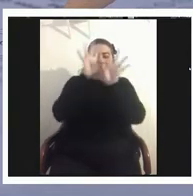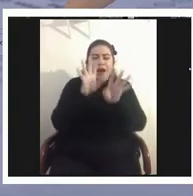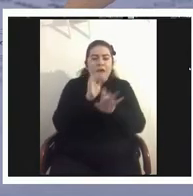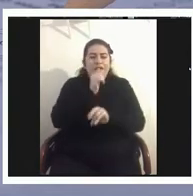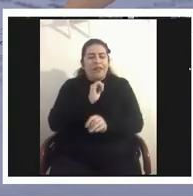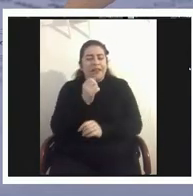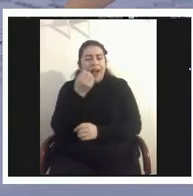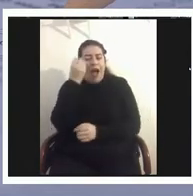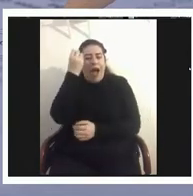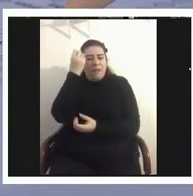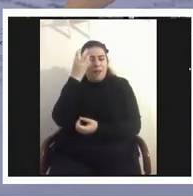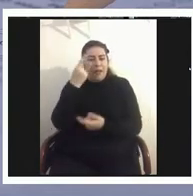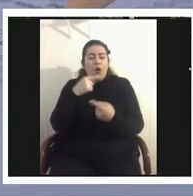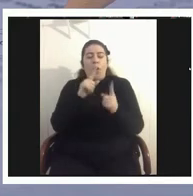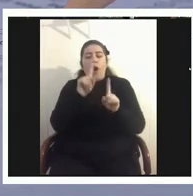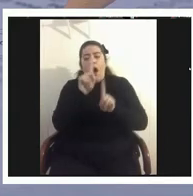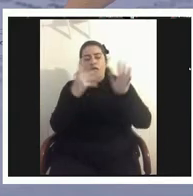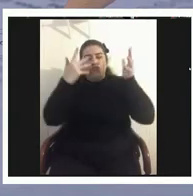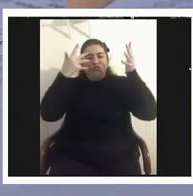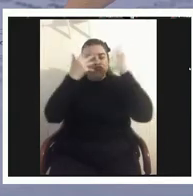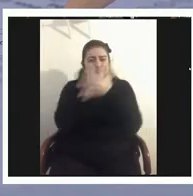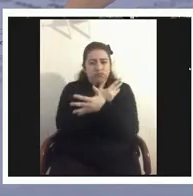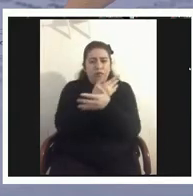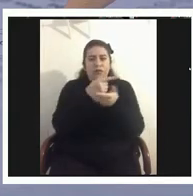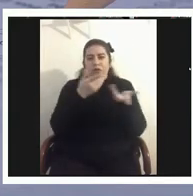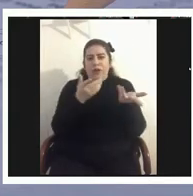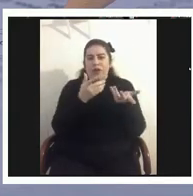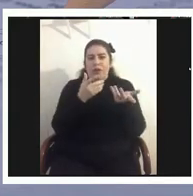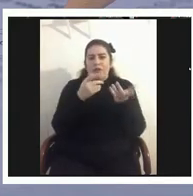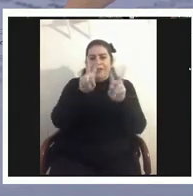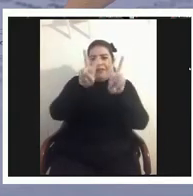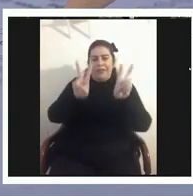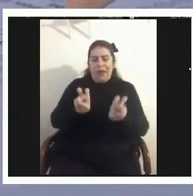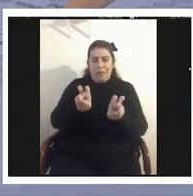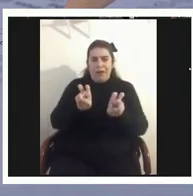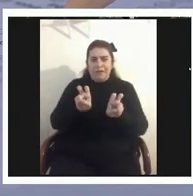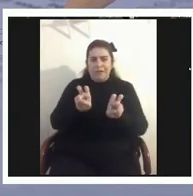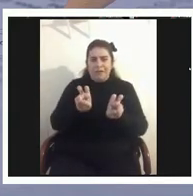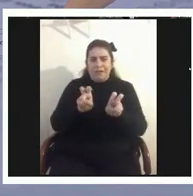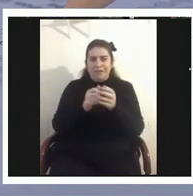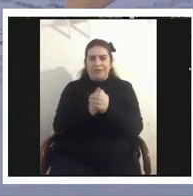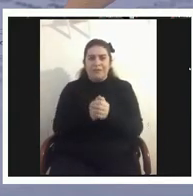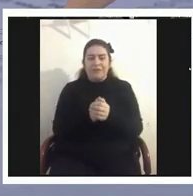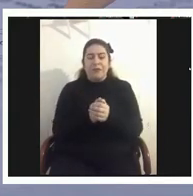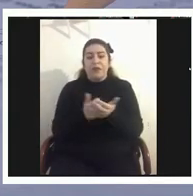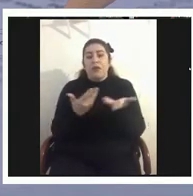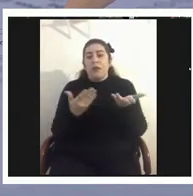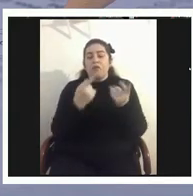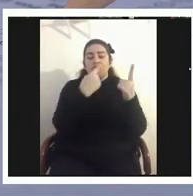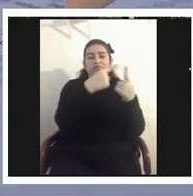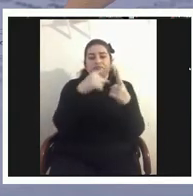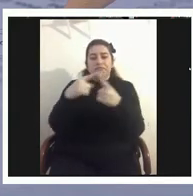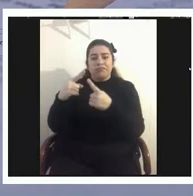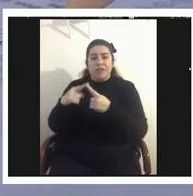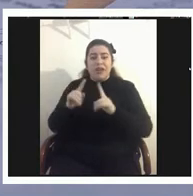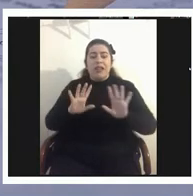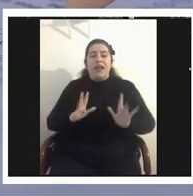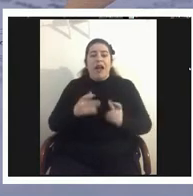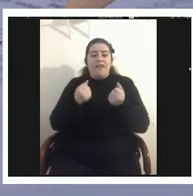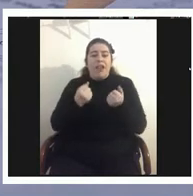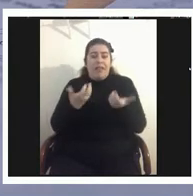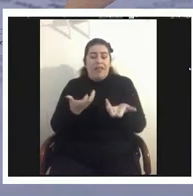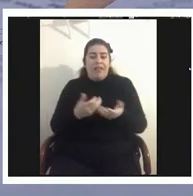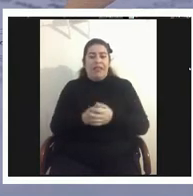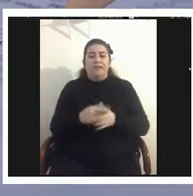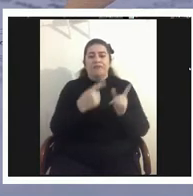o están confundiendo ciertos contenidos o probablemente tienen distintas habilidades entonces son